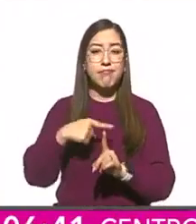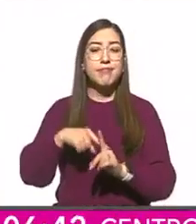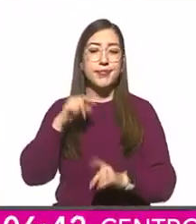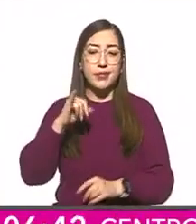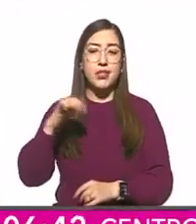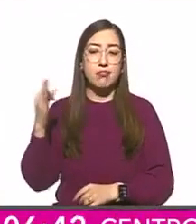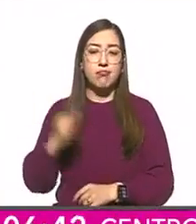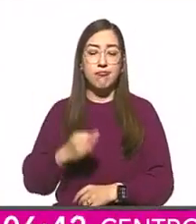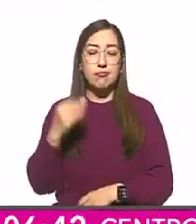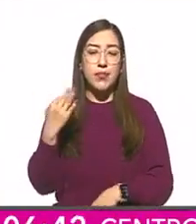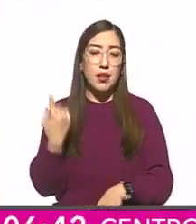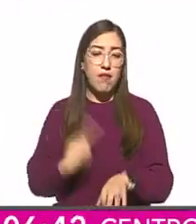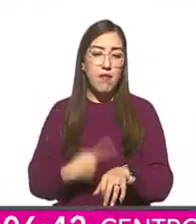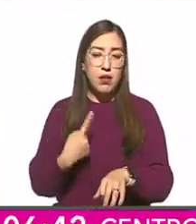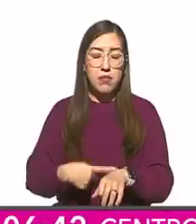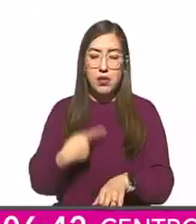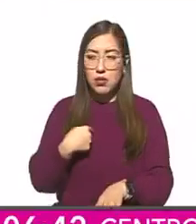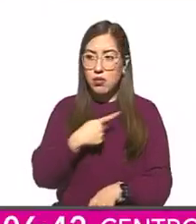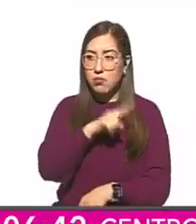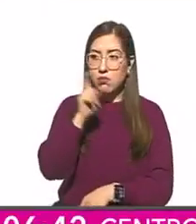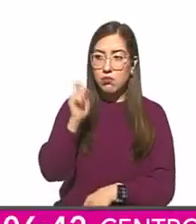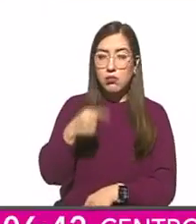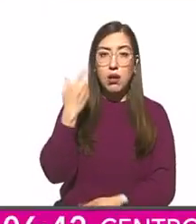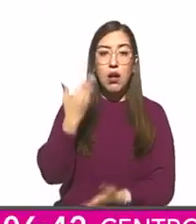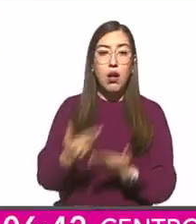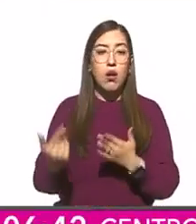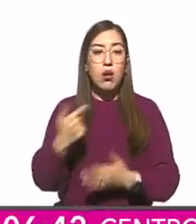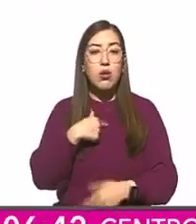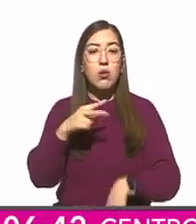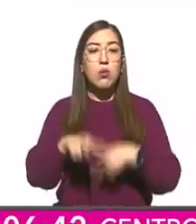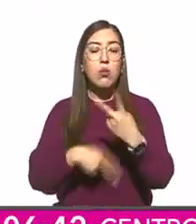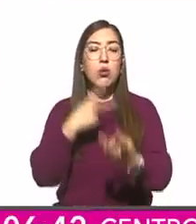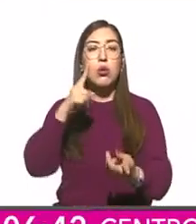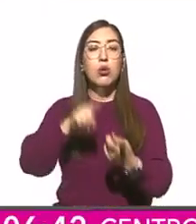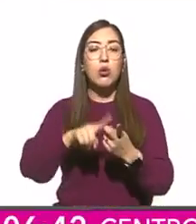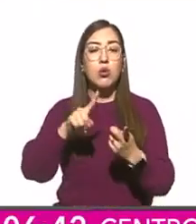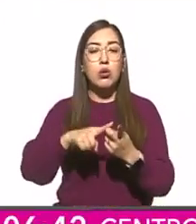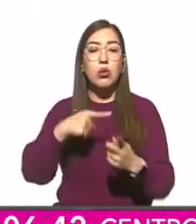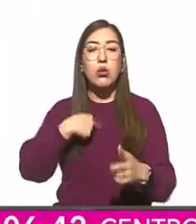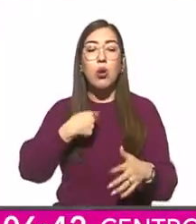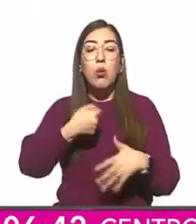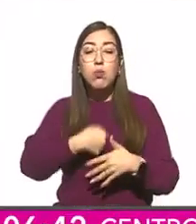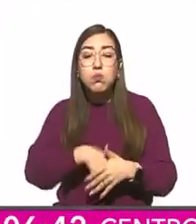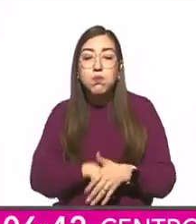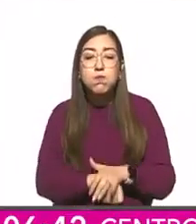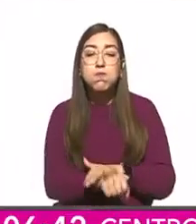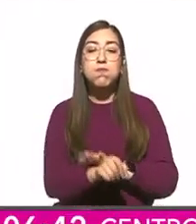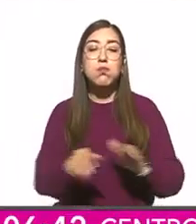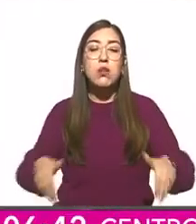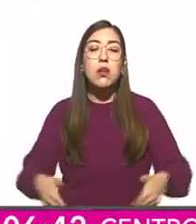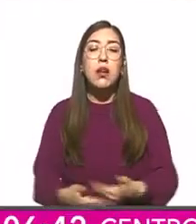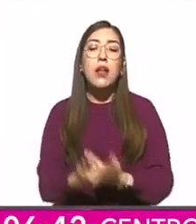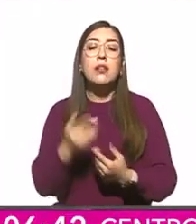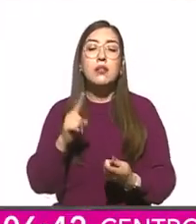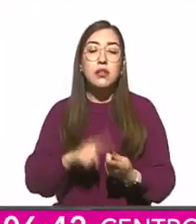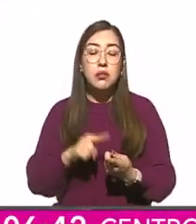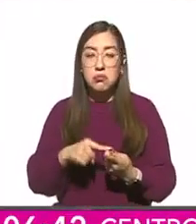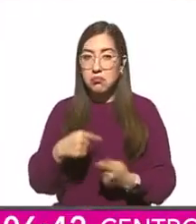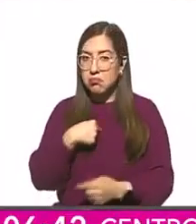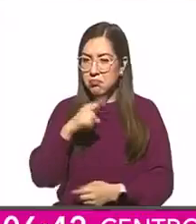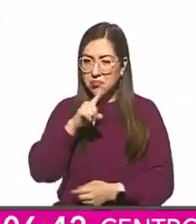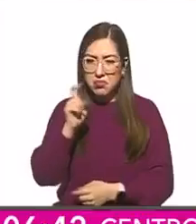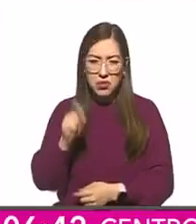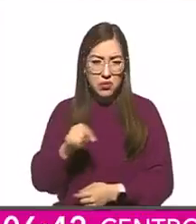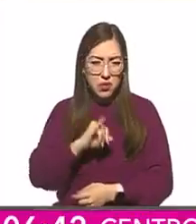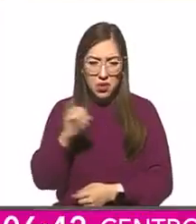bueno y ahora ¿dónde voy a dar a luz? Porque pues era algo que yo ni siquiera sabía, o sea, nunca pensé que